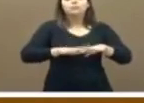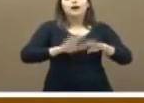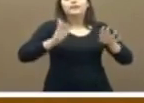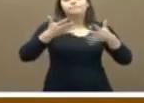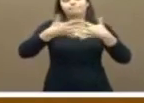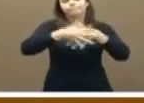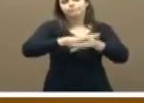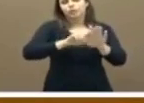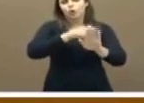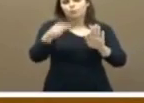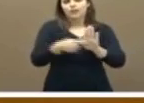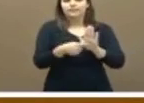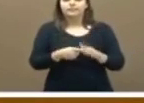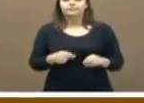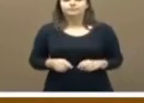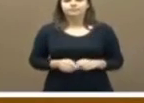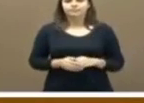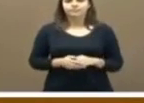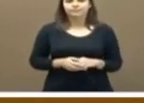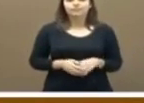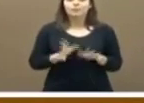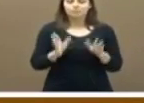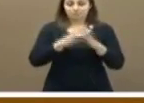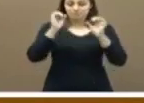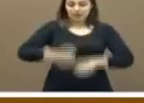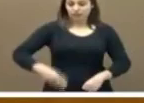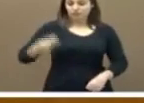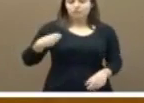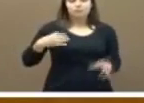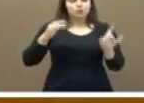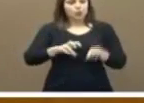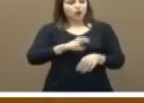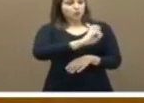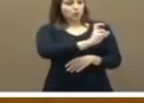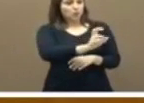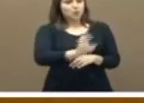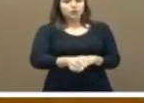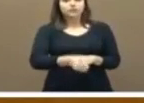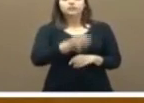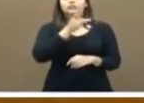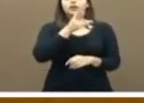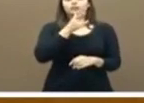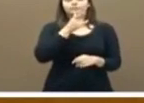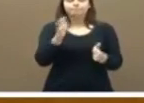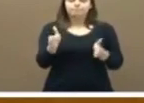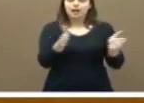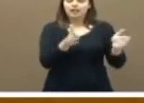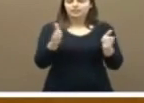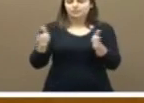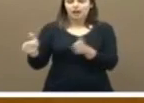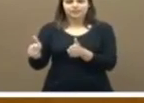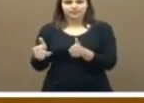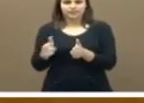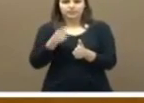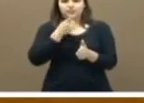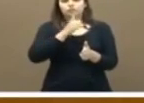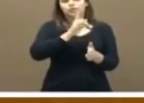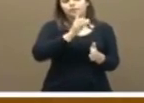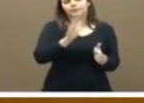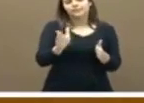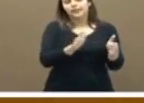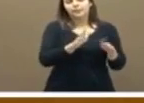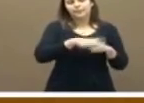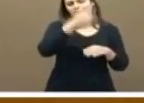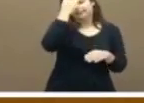inclusión. Pero este pacto, como todo pacto, debe ser entre partes, no parte solo del